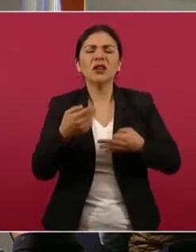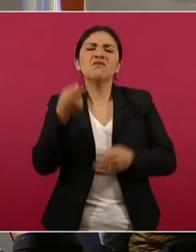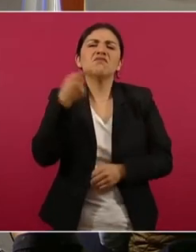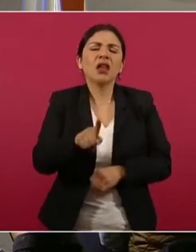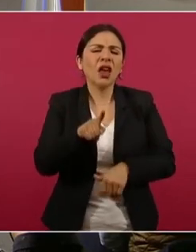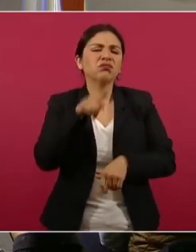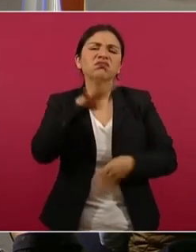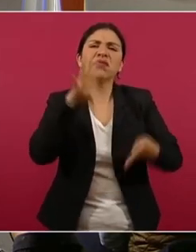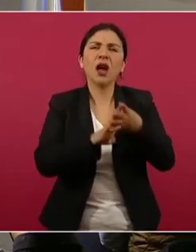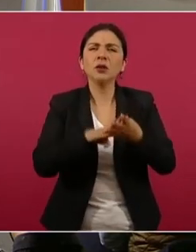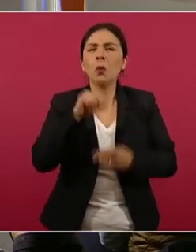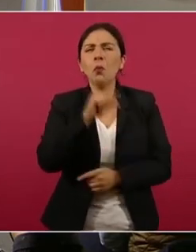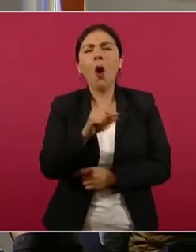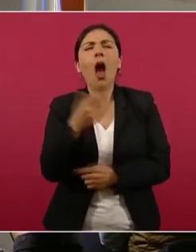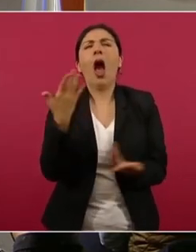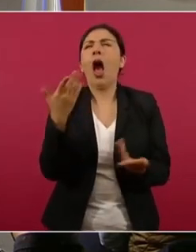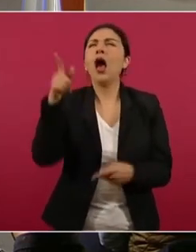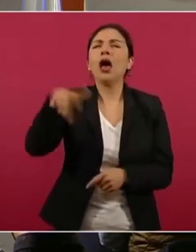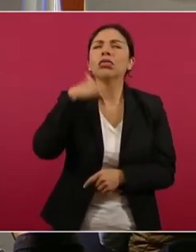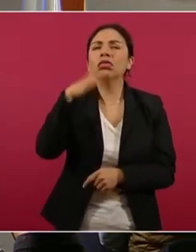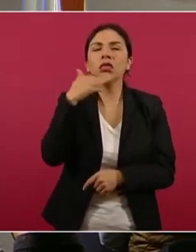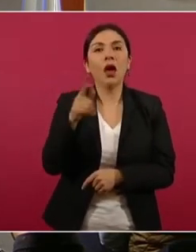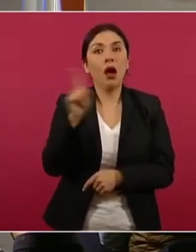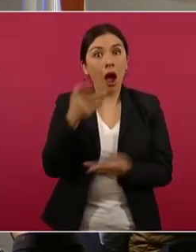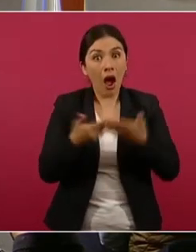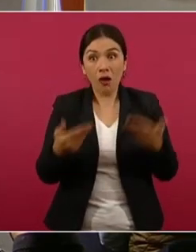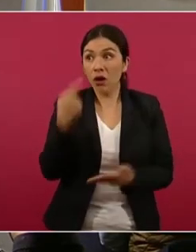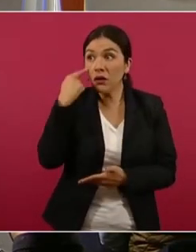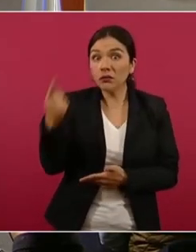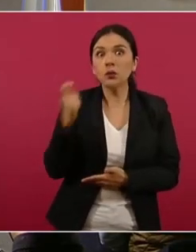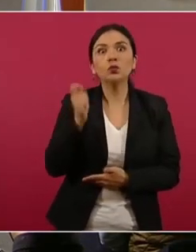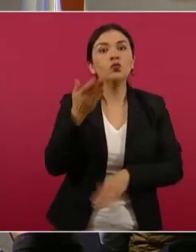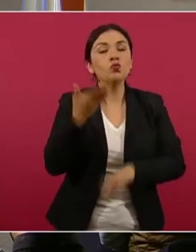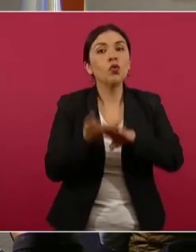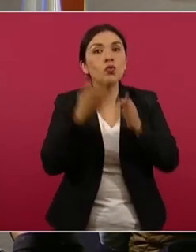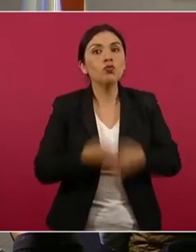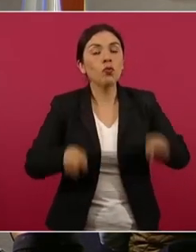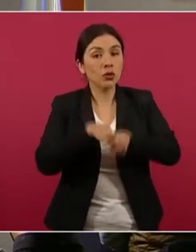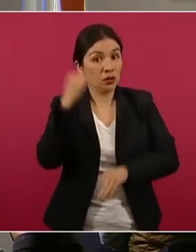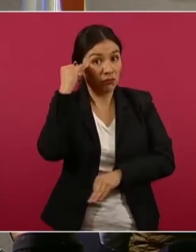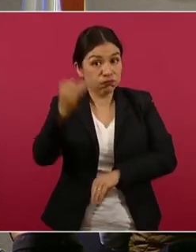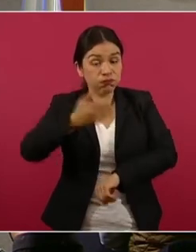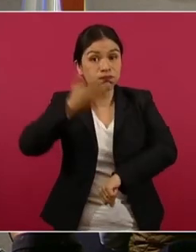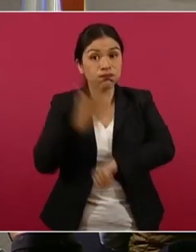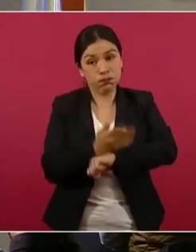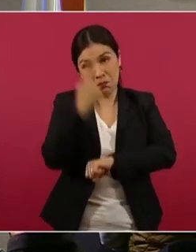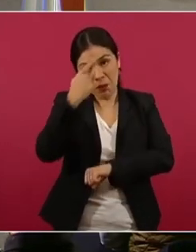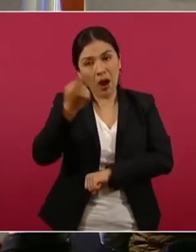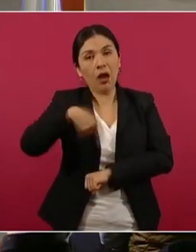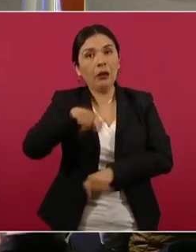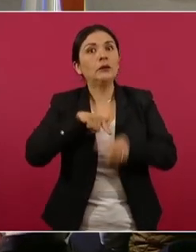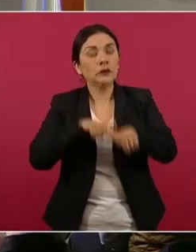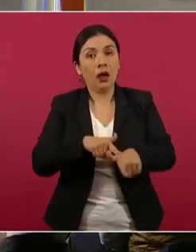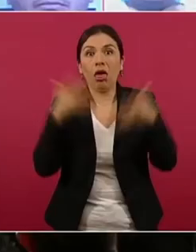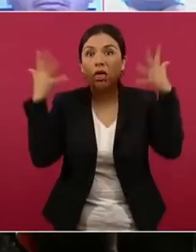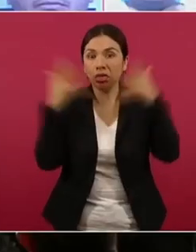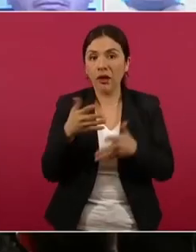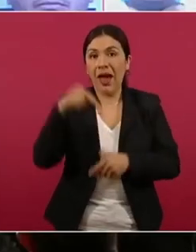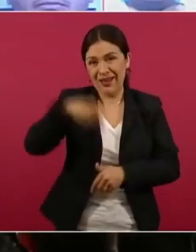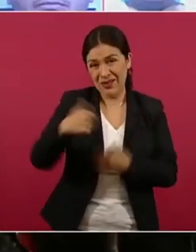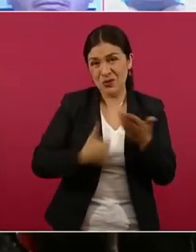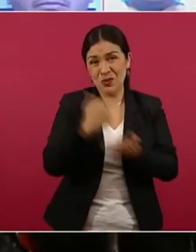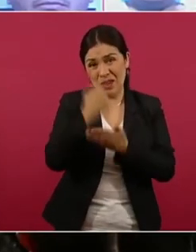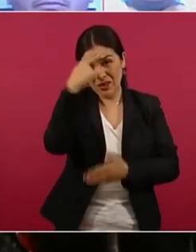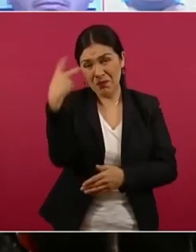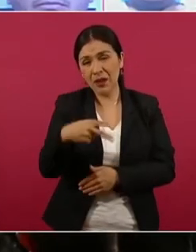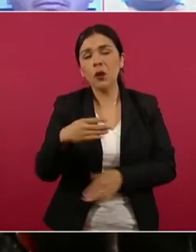Aquí también subrayamos este tipo de sentencias que son importantes para que no haya impunidad. Son en la Ciudad de México, aquí por